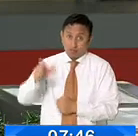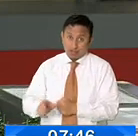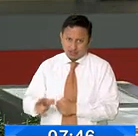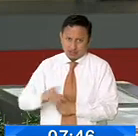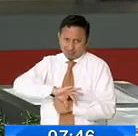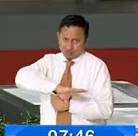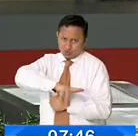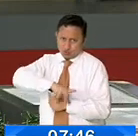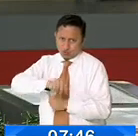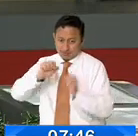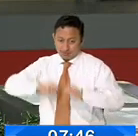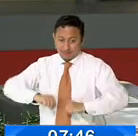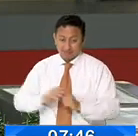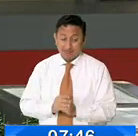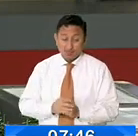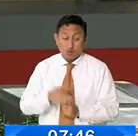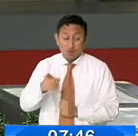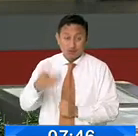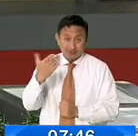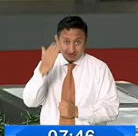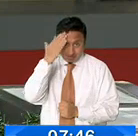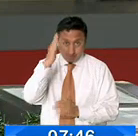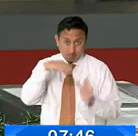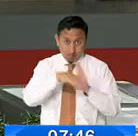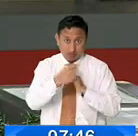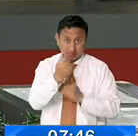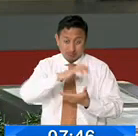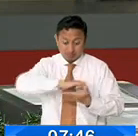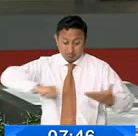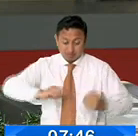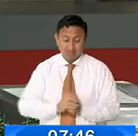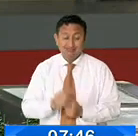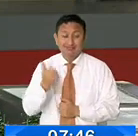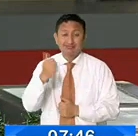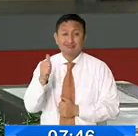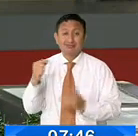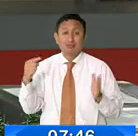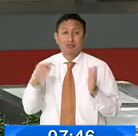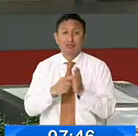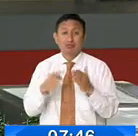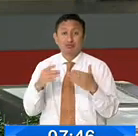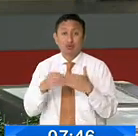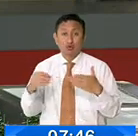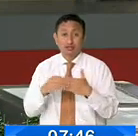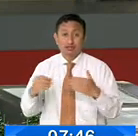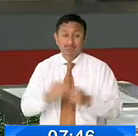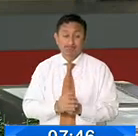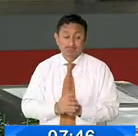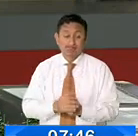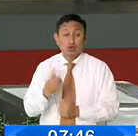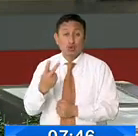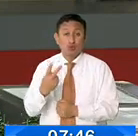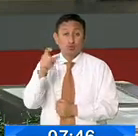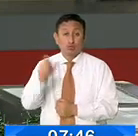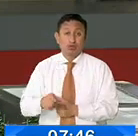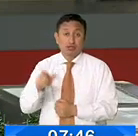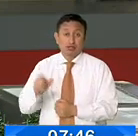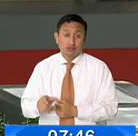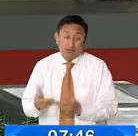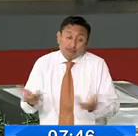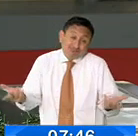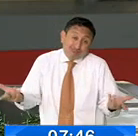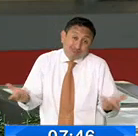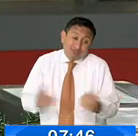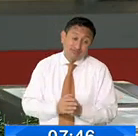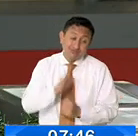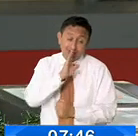que se encargan de robar lo que usted saca de los bancos, se llevaron 10 mil dólares en efectivo. Dos sujetos, como no puede ser de otra